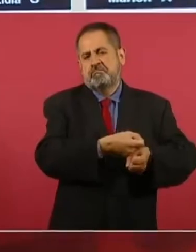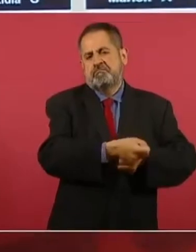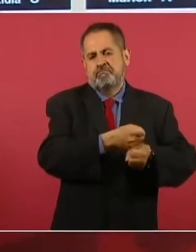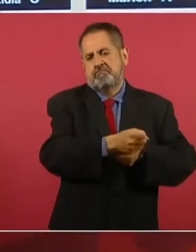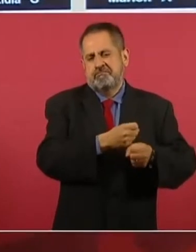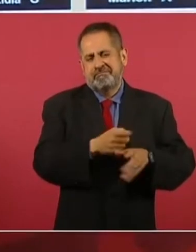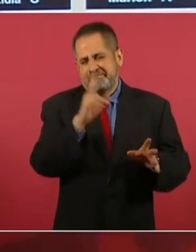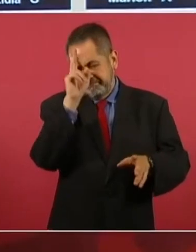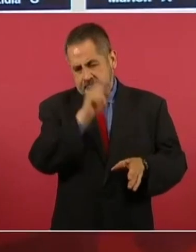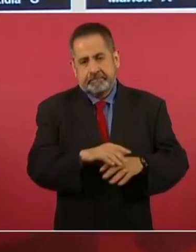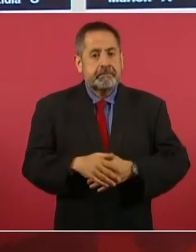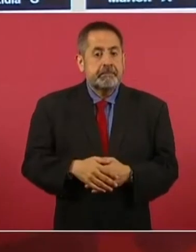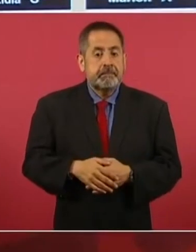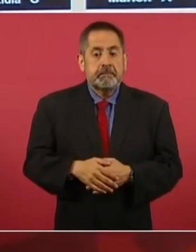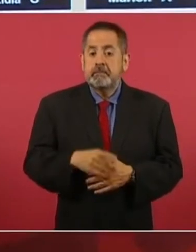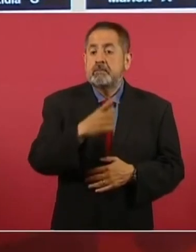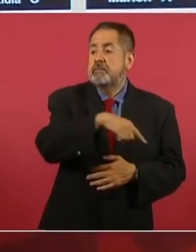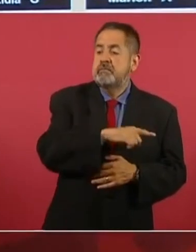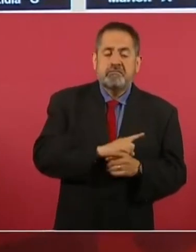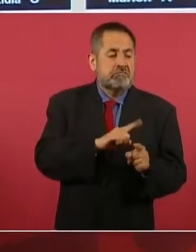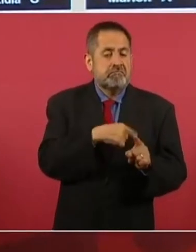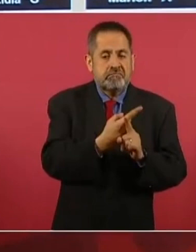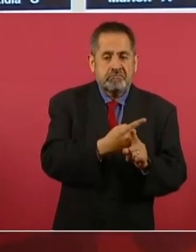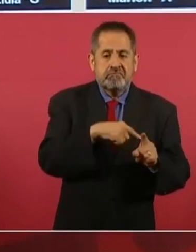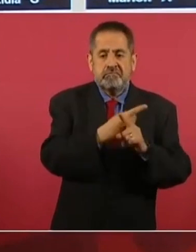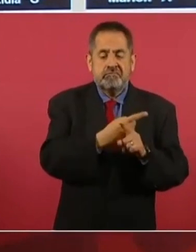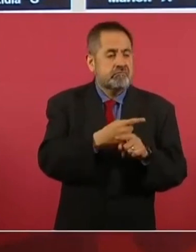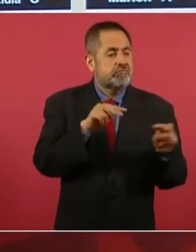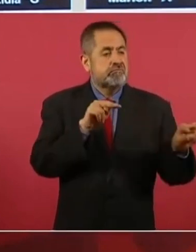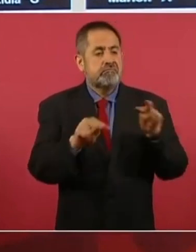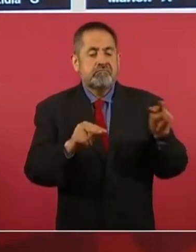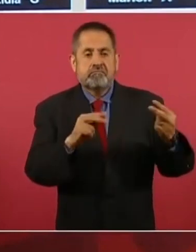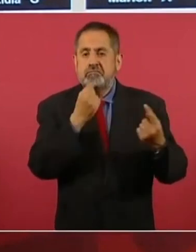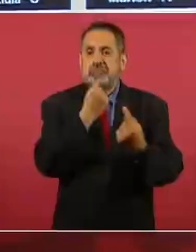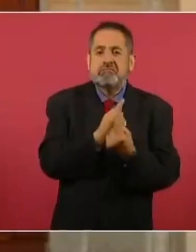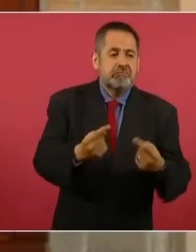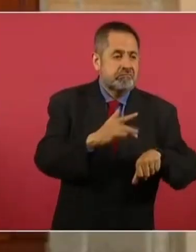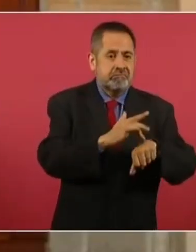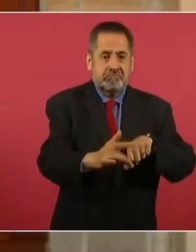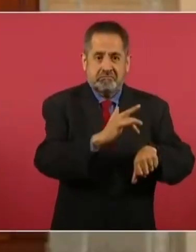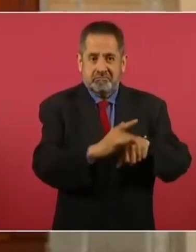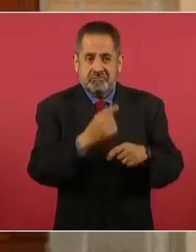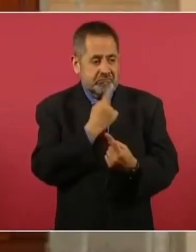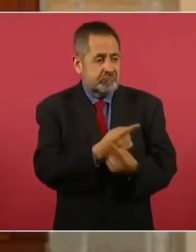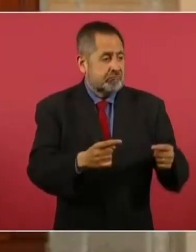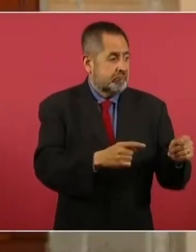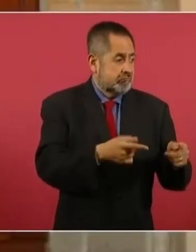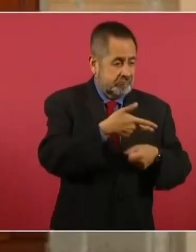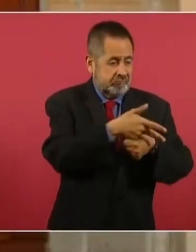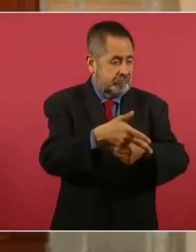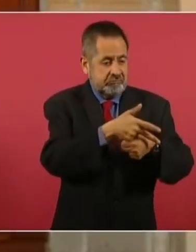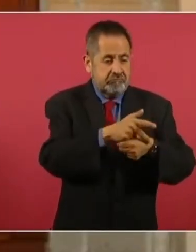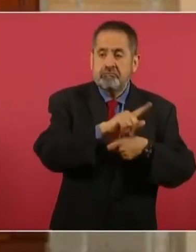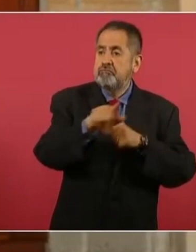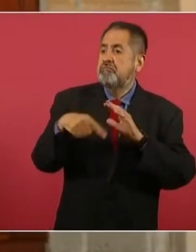ellos generaban actos sexuales y de exhibicionismo de menores y luego los comercializaban a través de redes